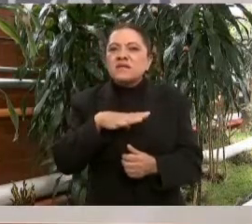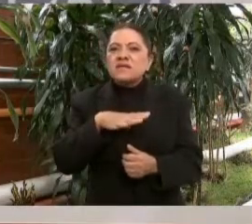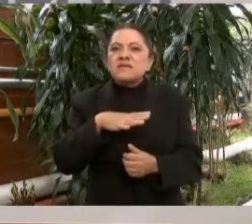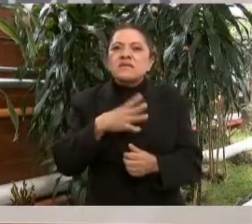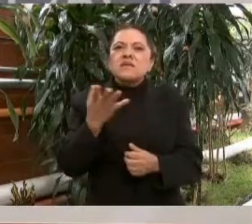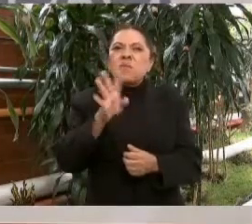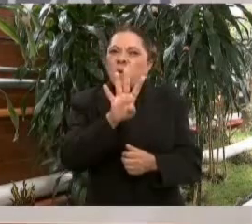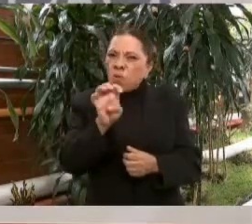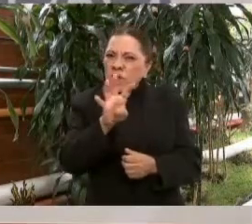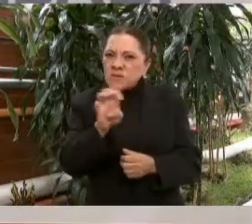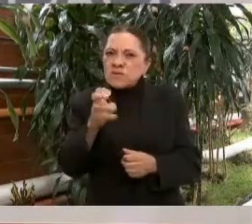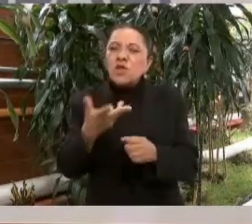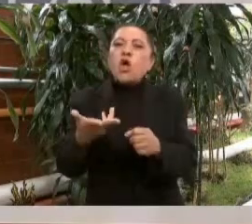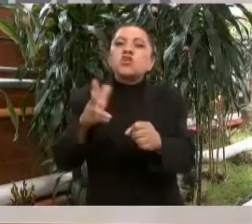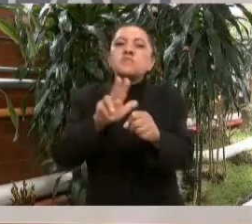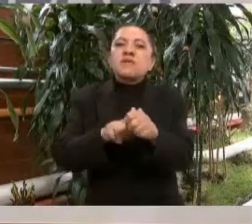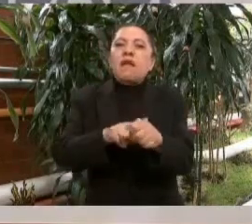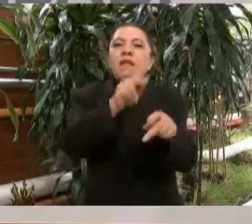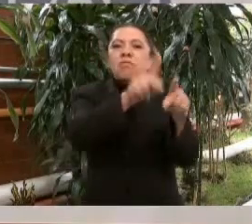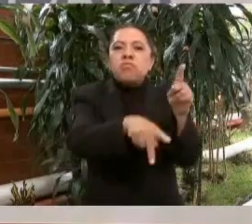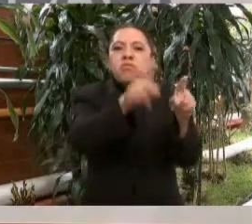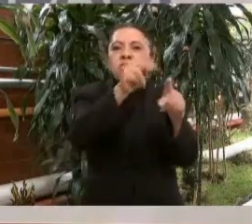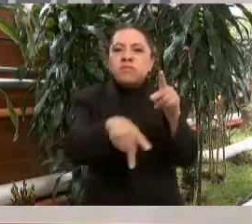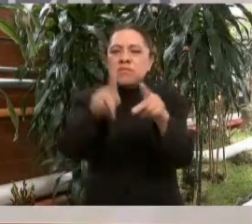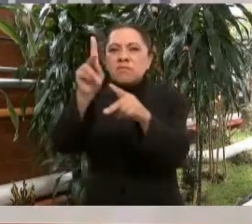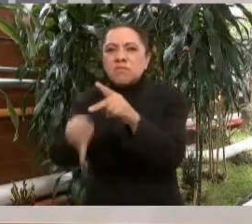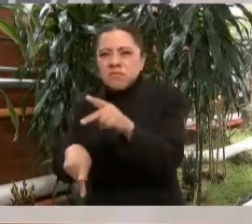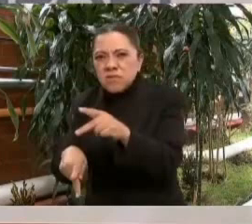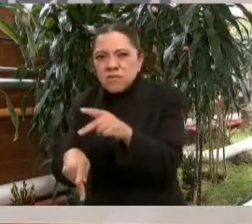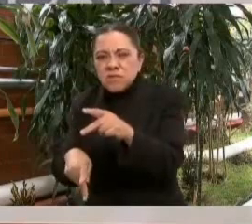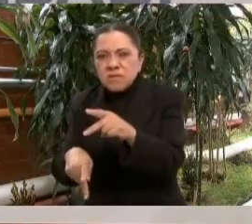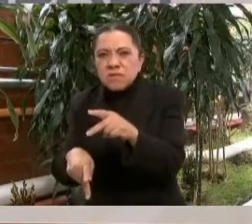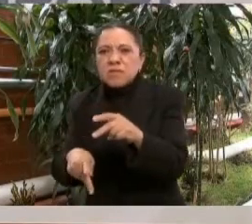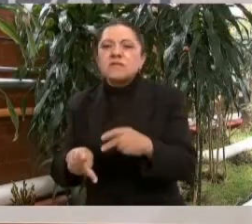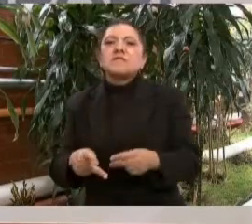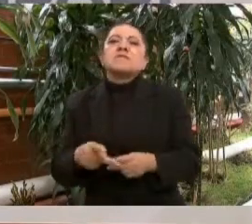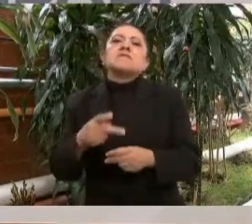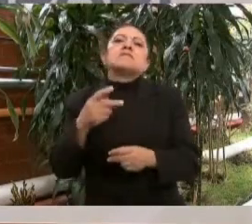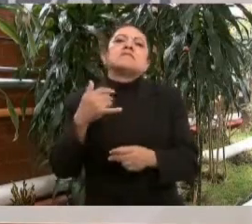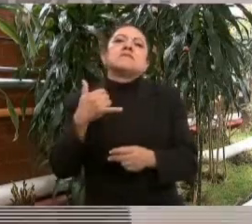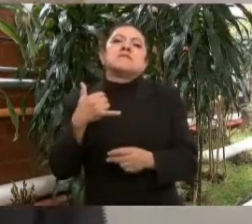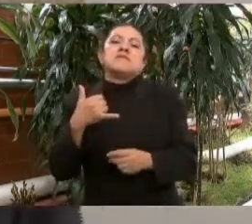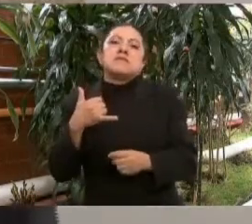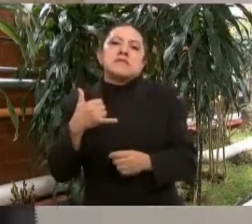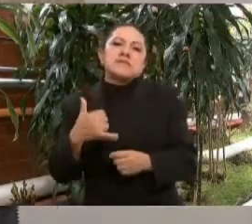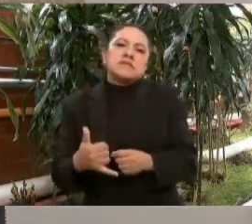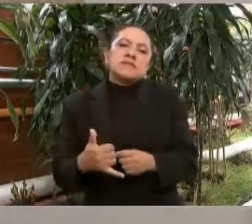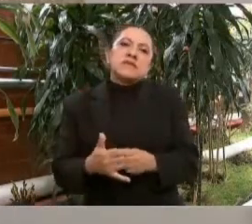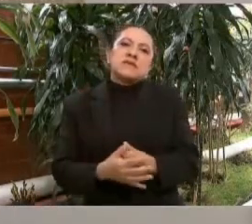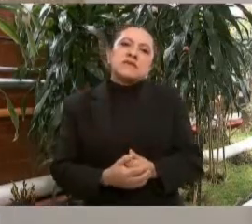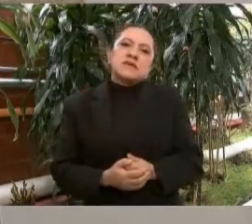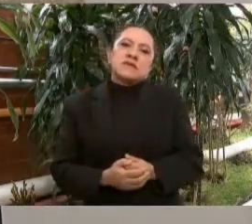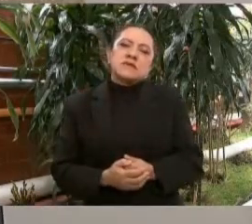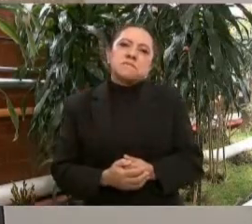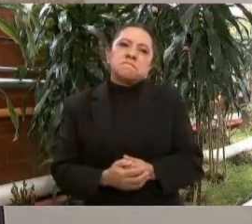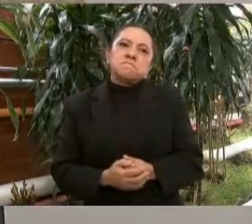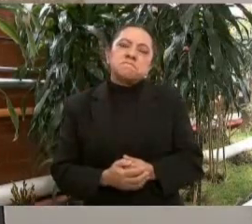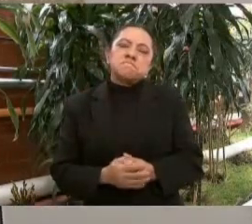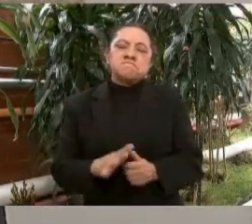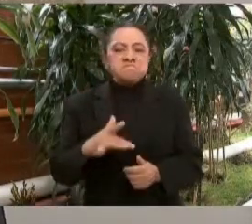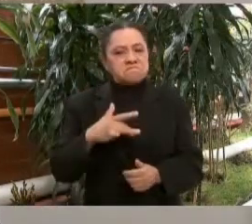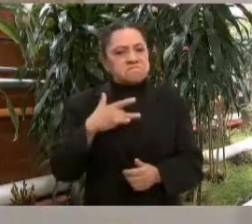inconclusos, abandonados y se decidió